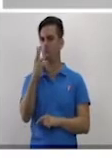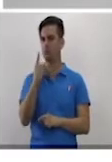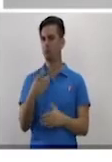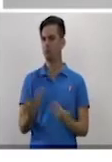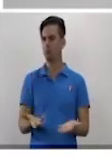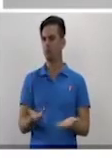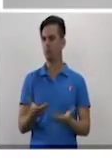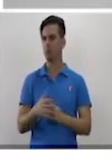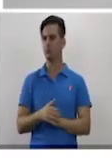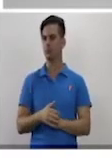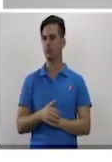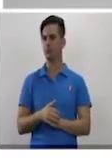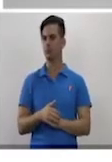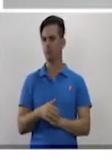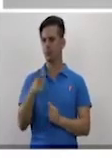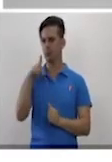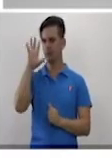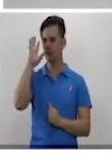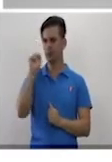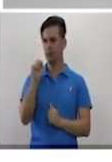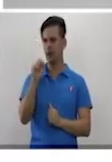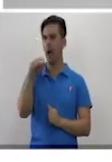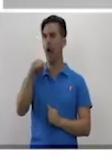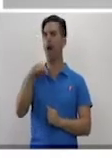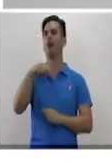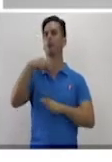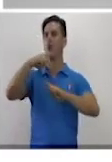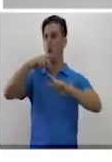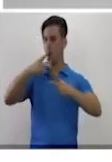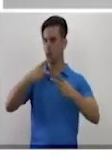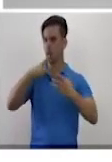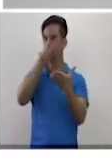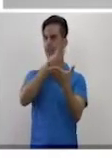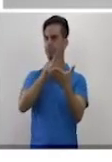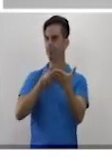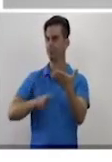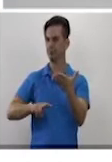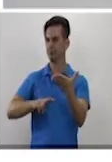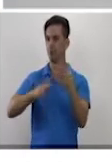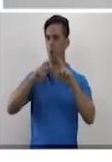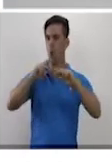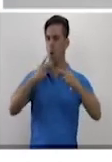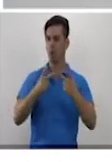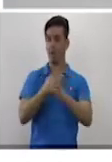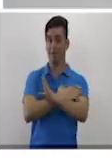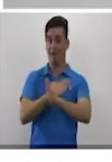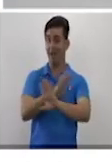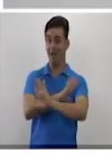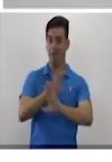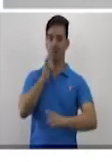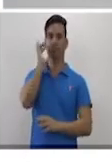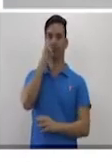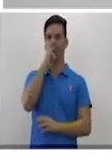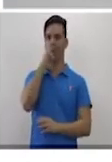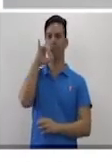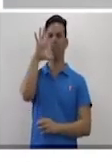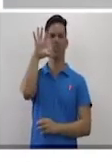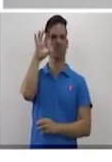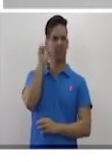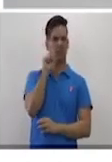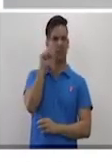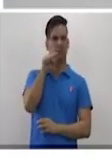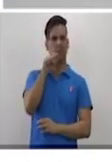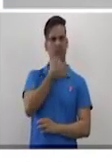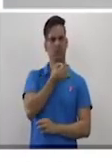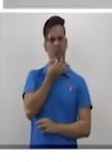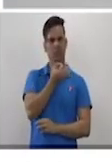otra vez. Y otra vez para que puedas comprender de qué trata el texto del problema.